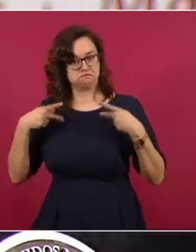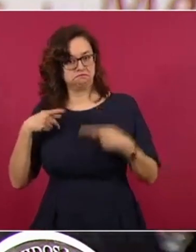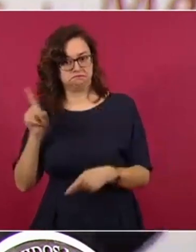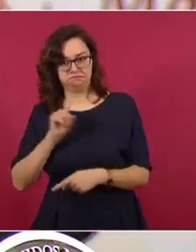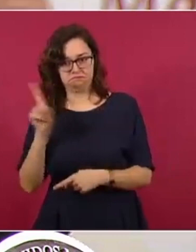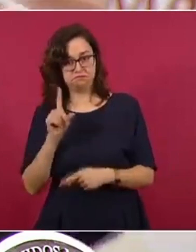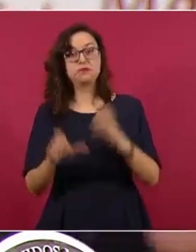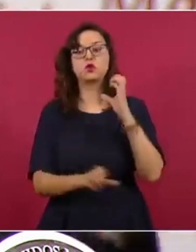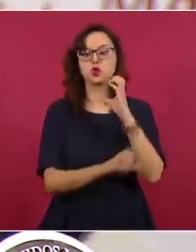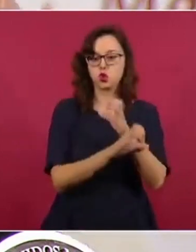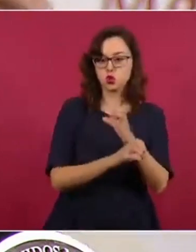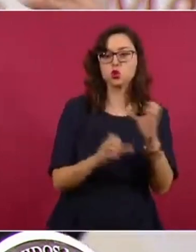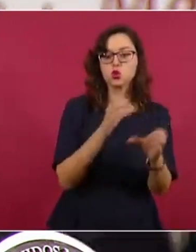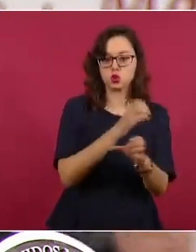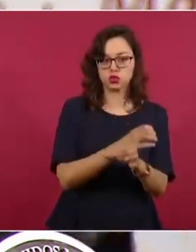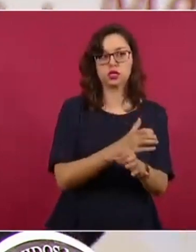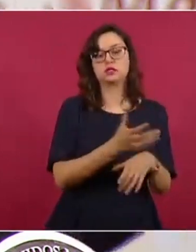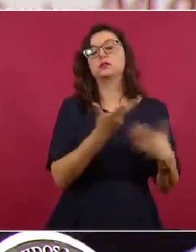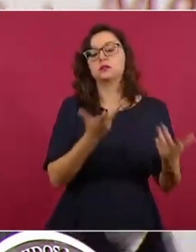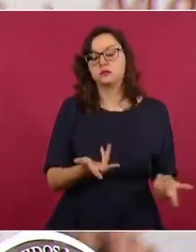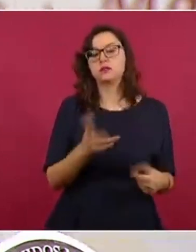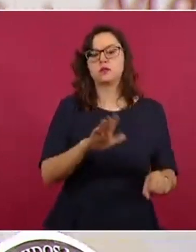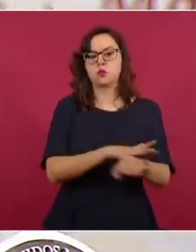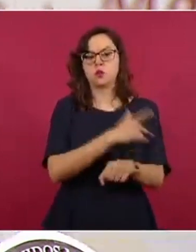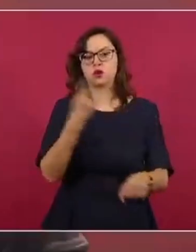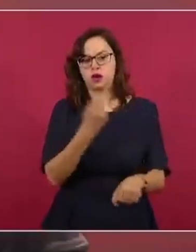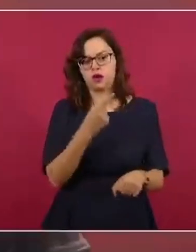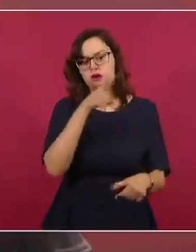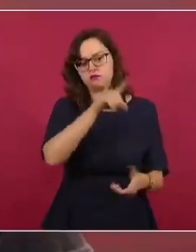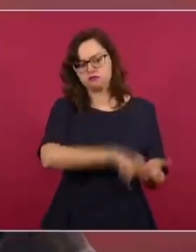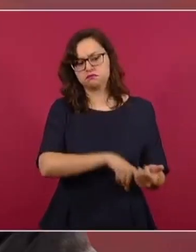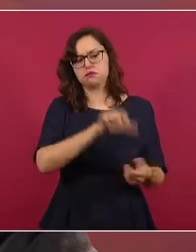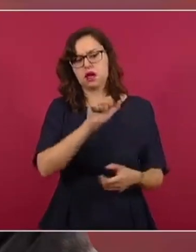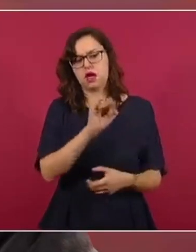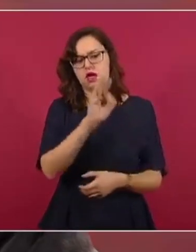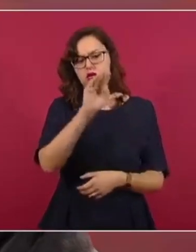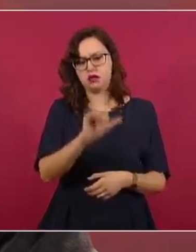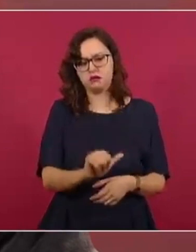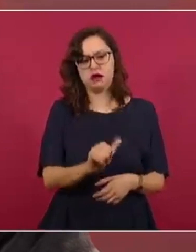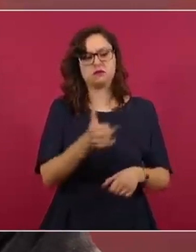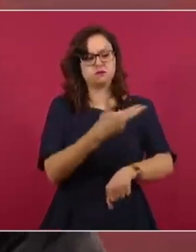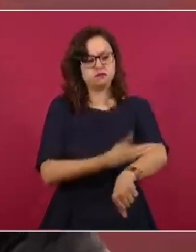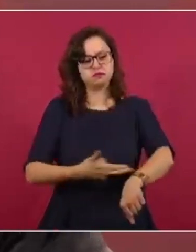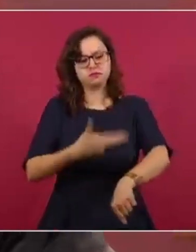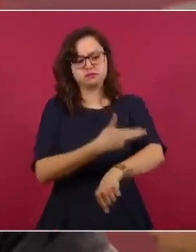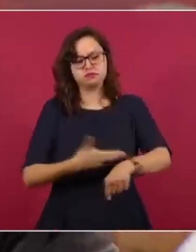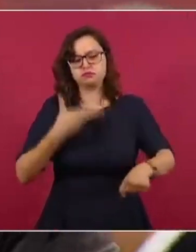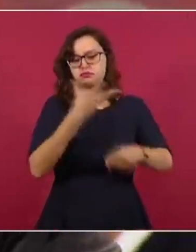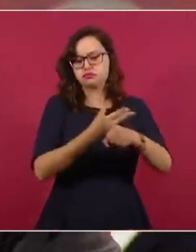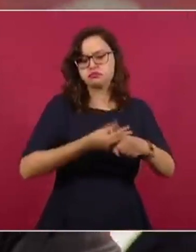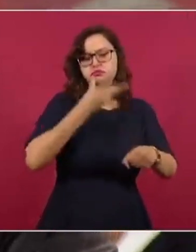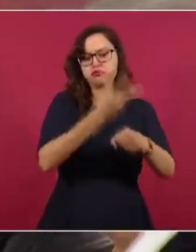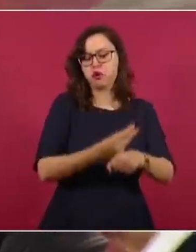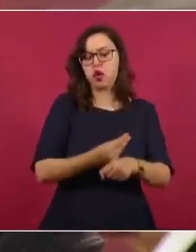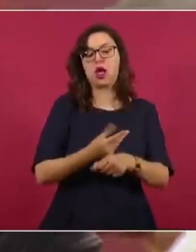de las áreas de aduana, de bodega y de distribución. Esto es que antes de que termine el año todos los vuelos de